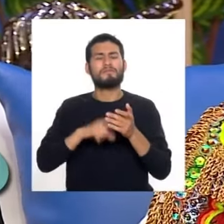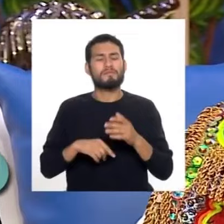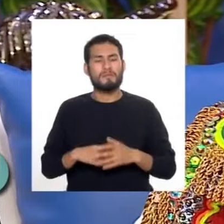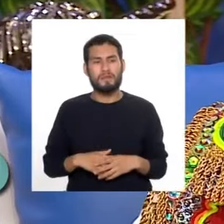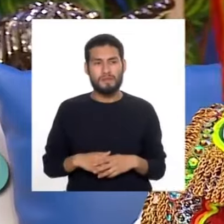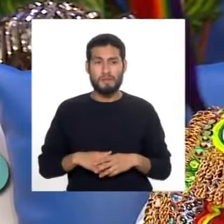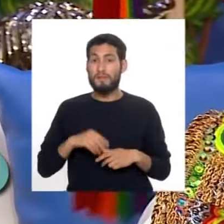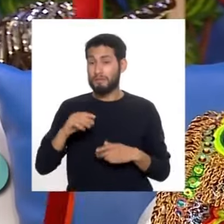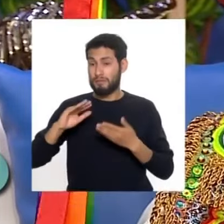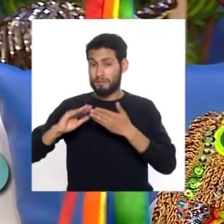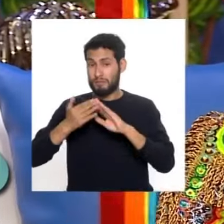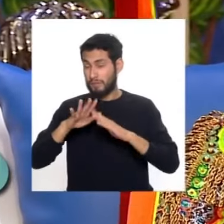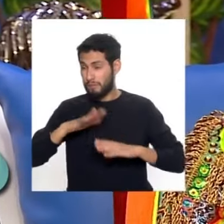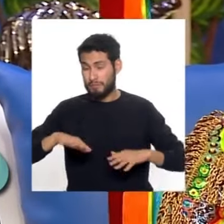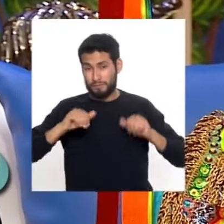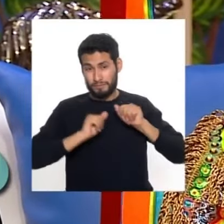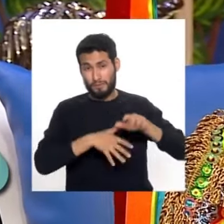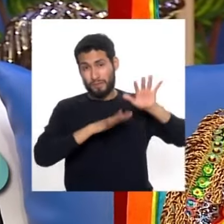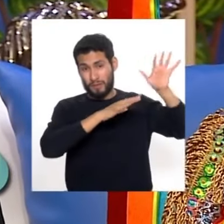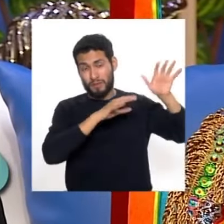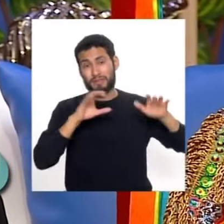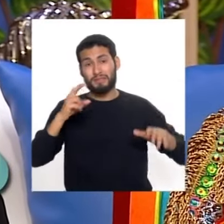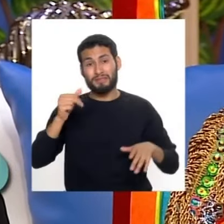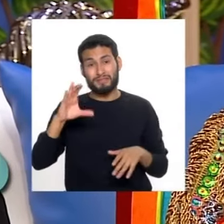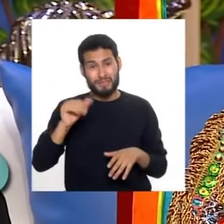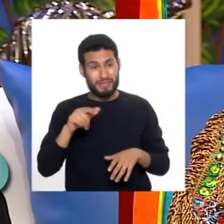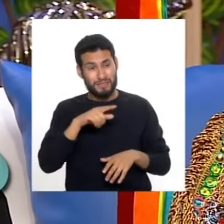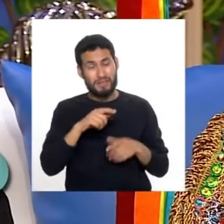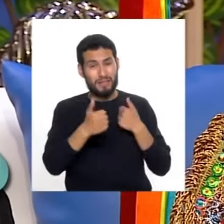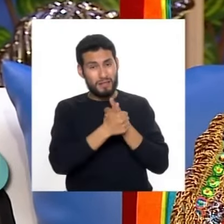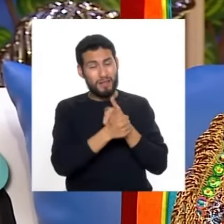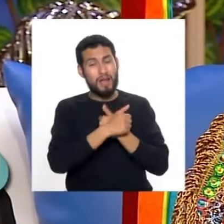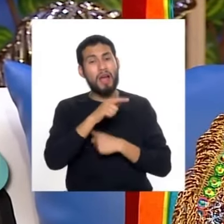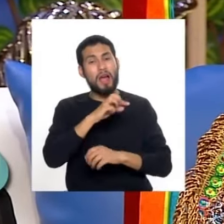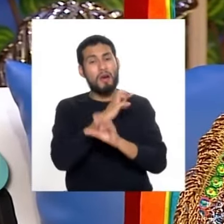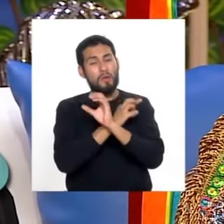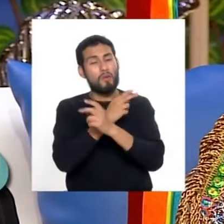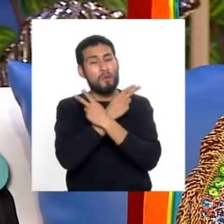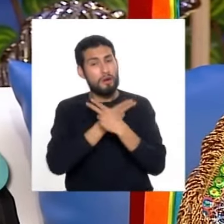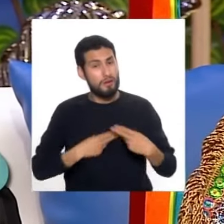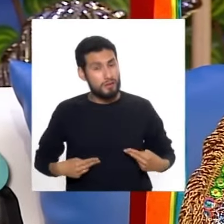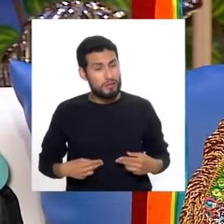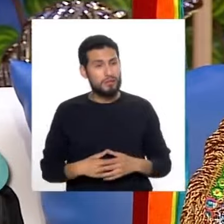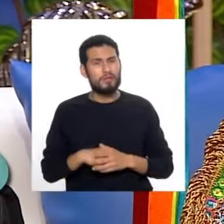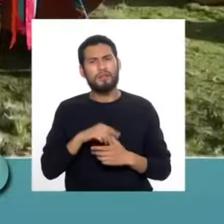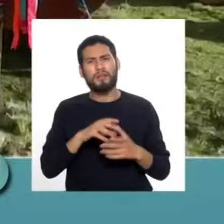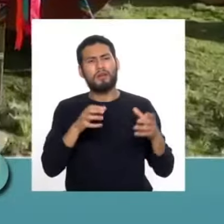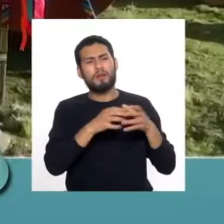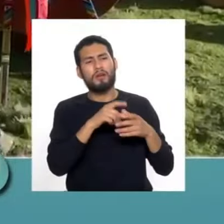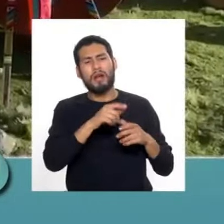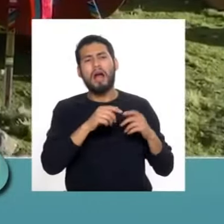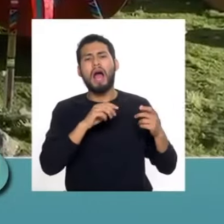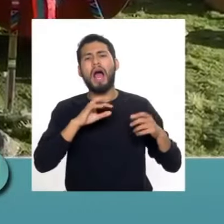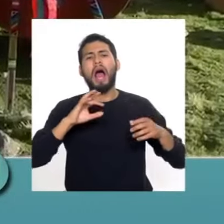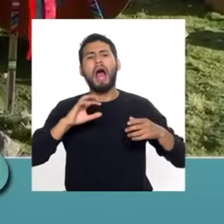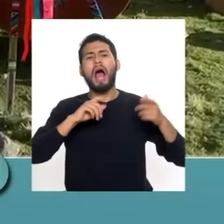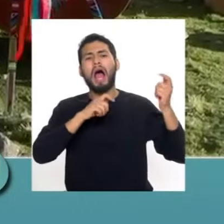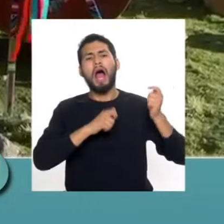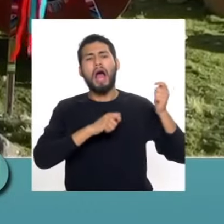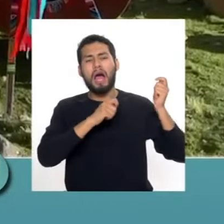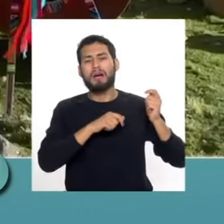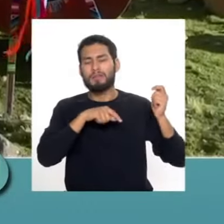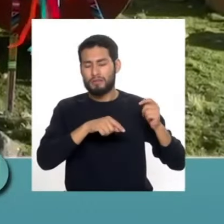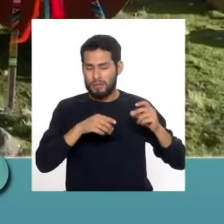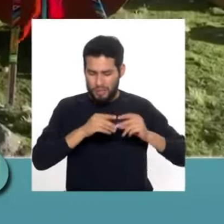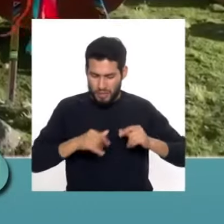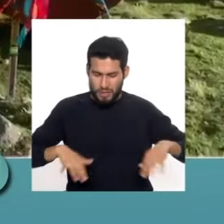las comunidades altoandinas de la región chanca, muy especialmente Ayacucho, Purímaco, Ancavelica, se hace, pues, en el mes de agosto, la ofrenda a la madre tierra,